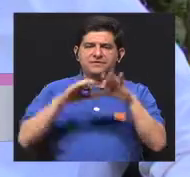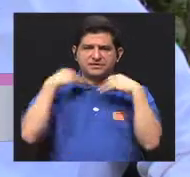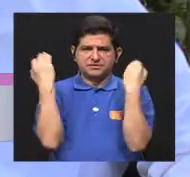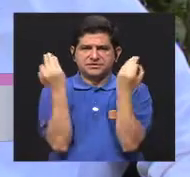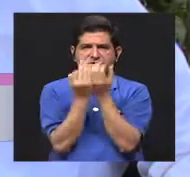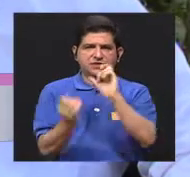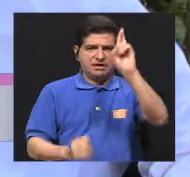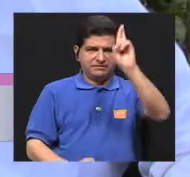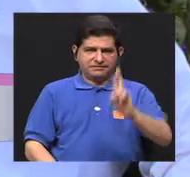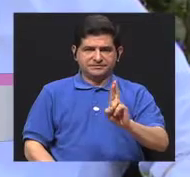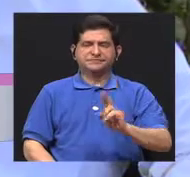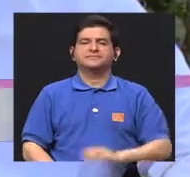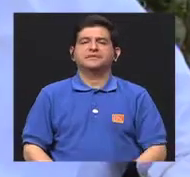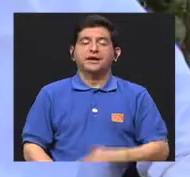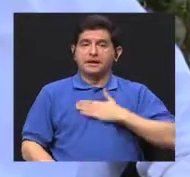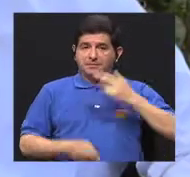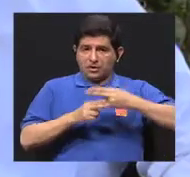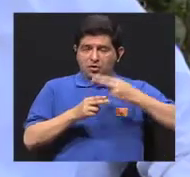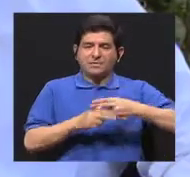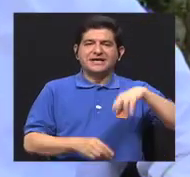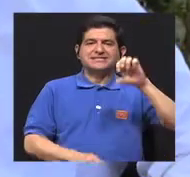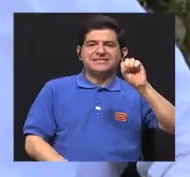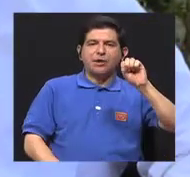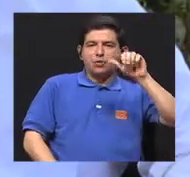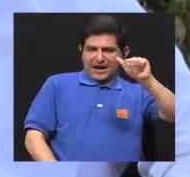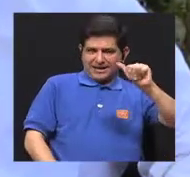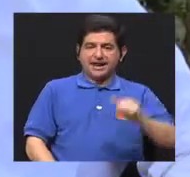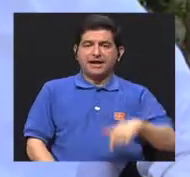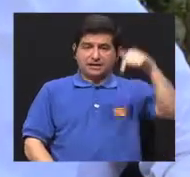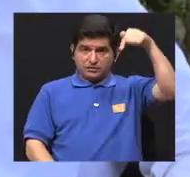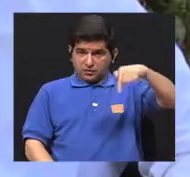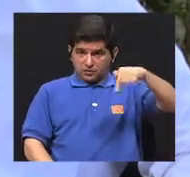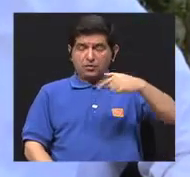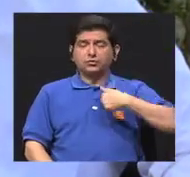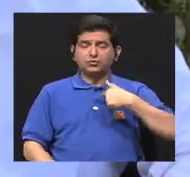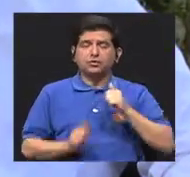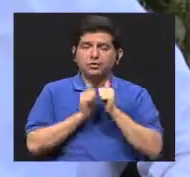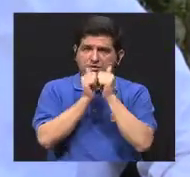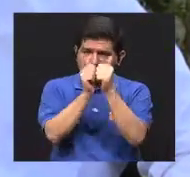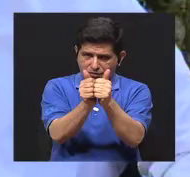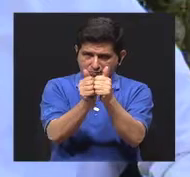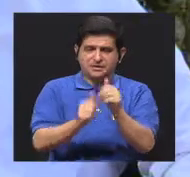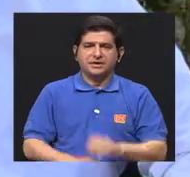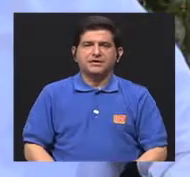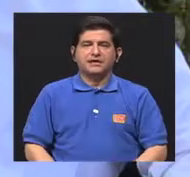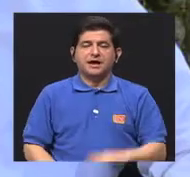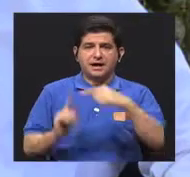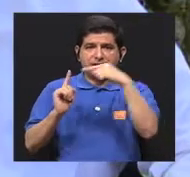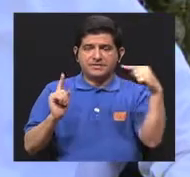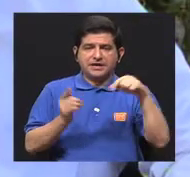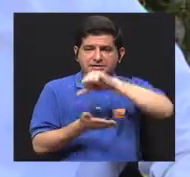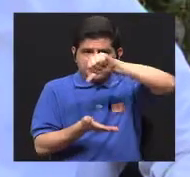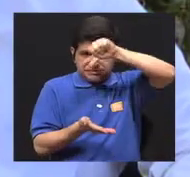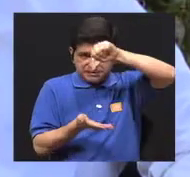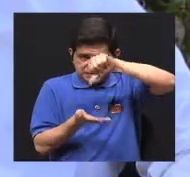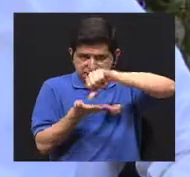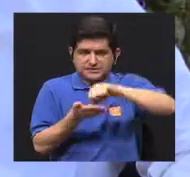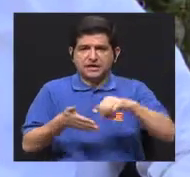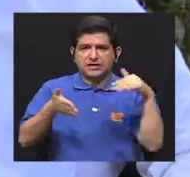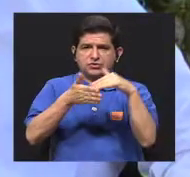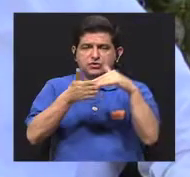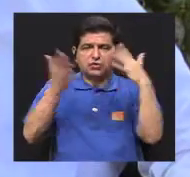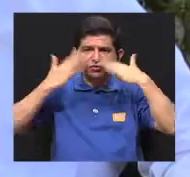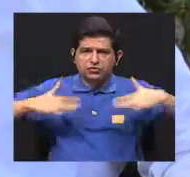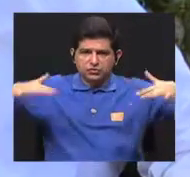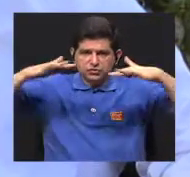bienestar de la familia costarricense. Mi nombre es Saúl Aguilar y al día de hoy les estaré acompañando desde el Centro